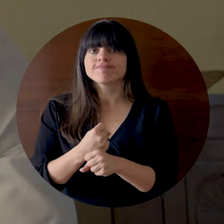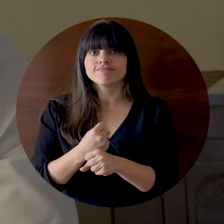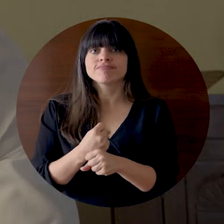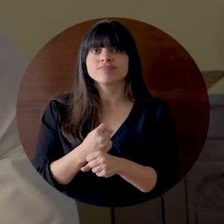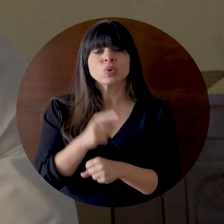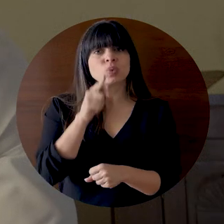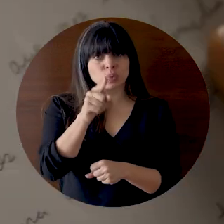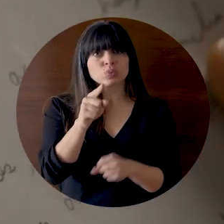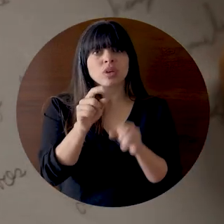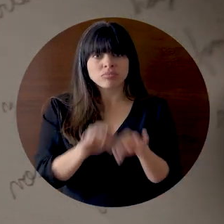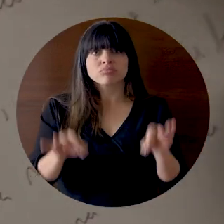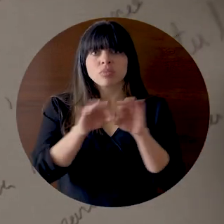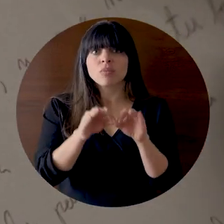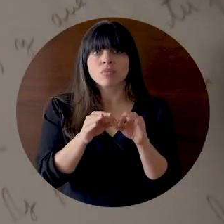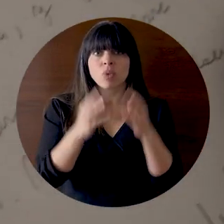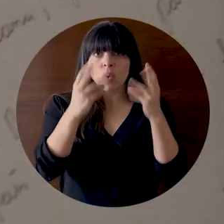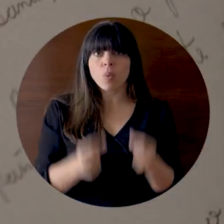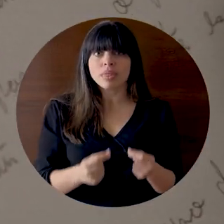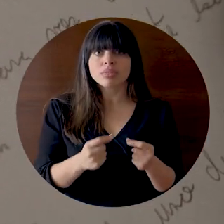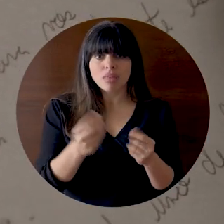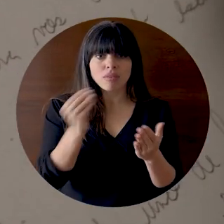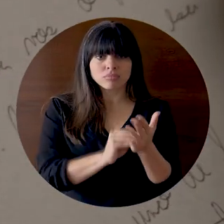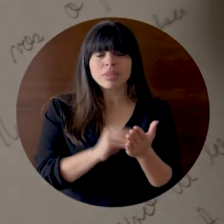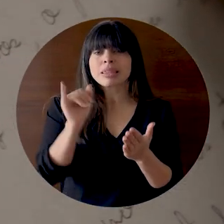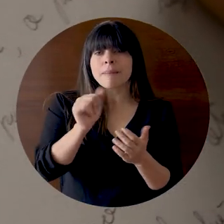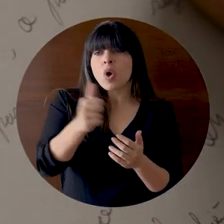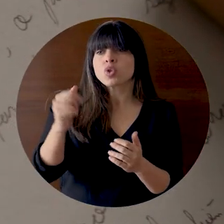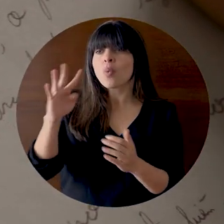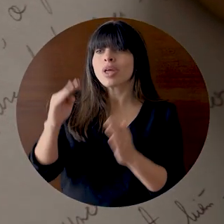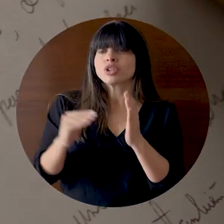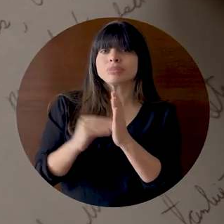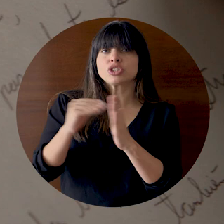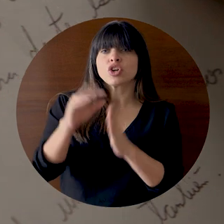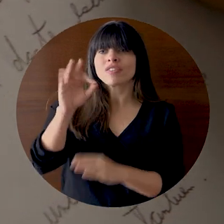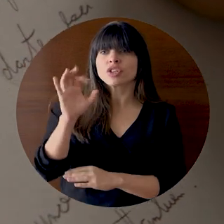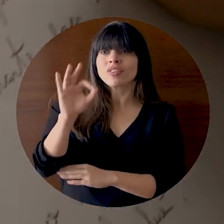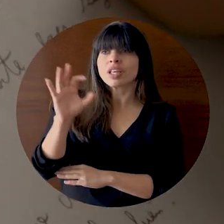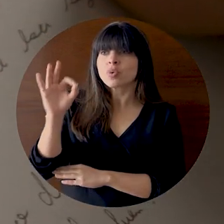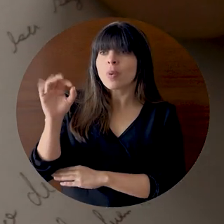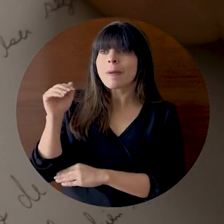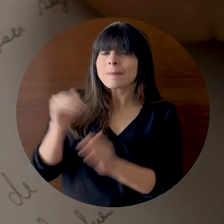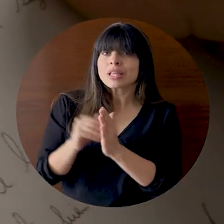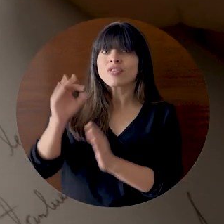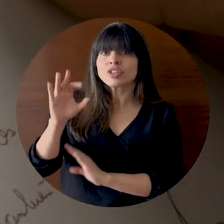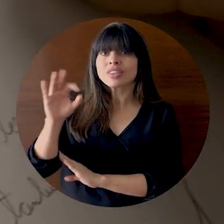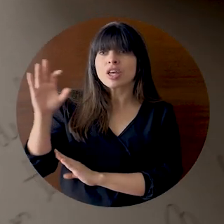Vos contás y cada uno de los otros 4.999.999